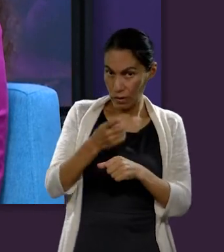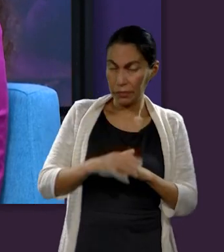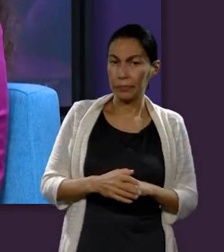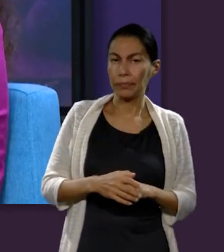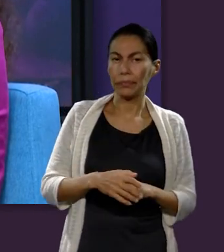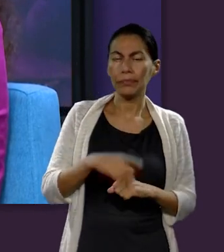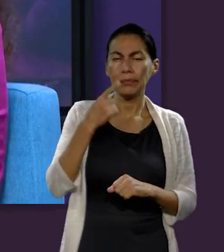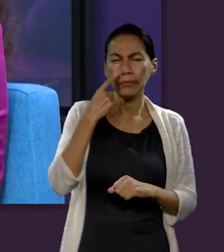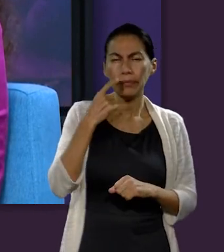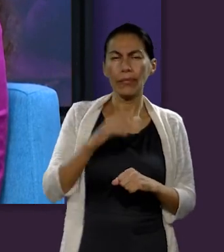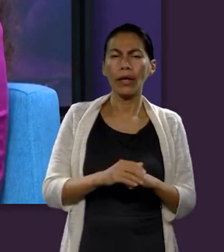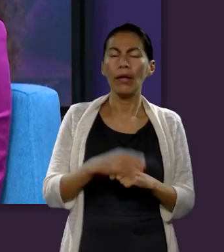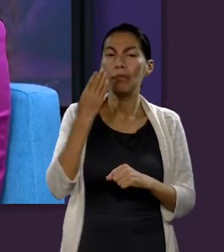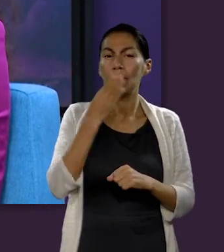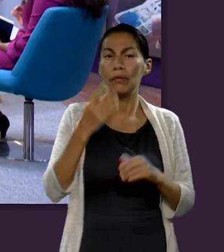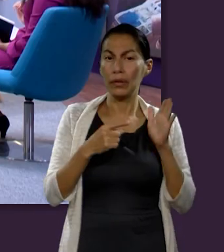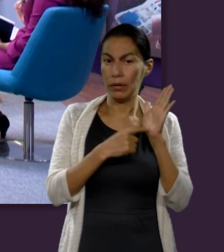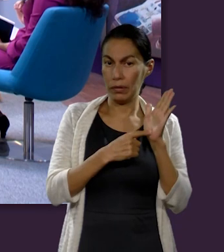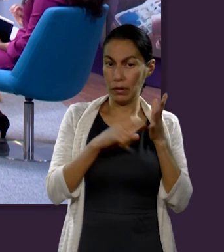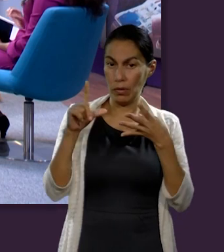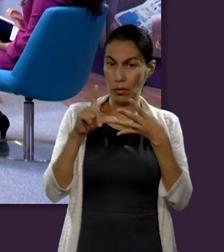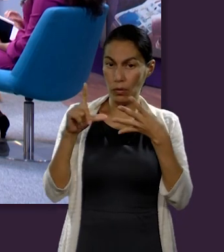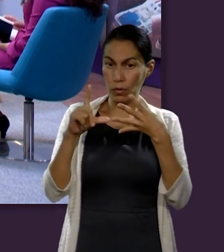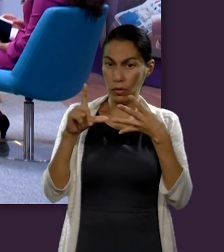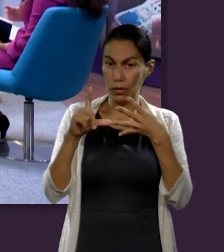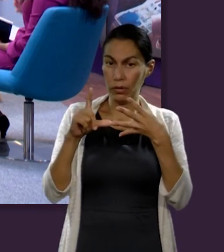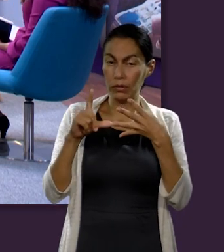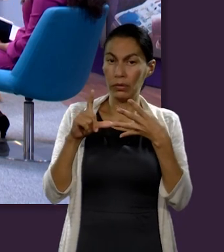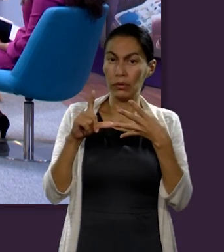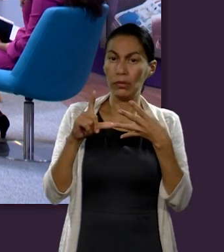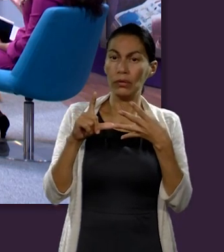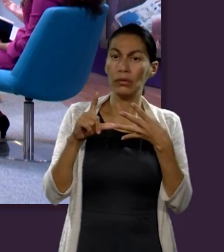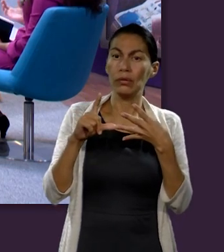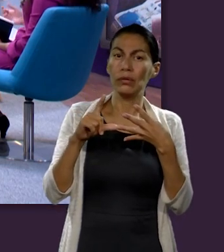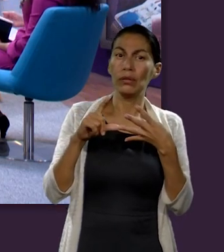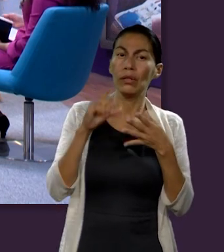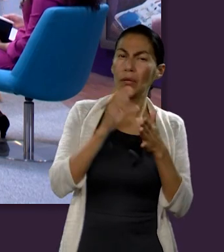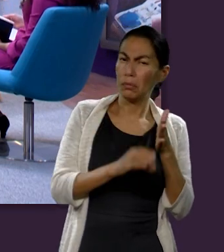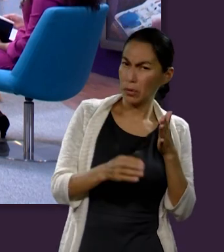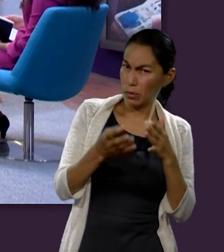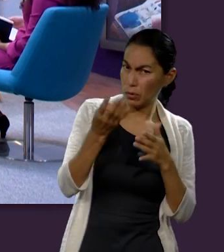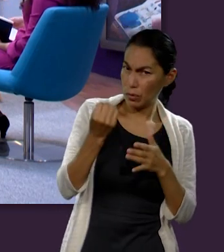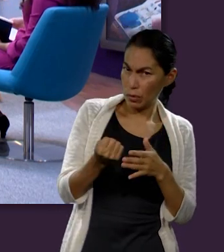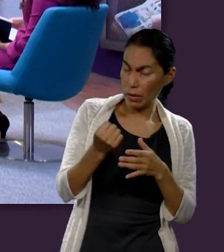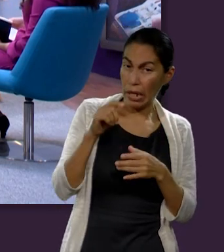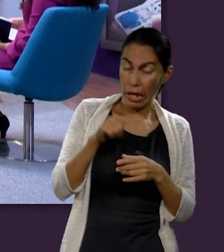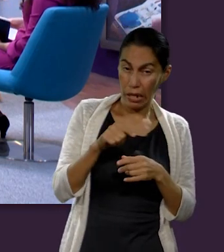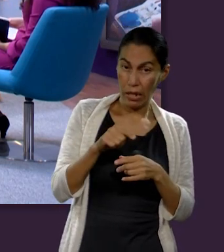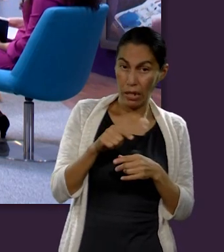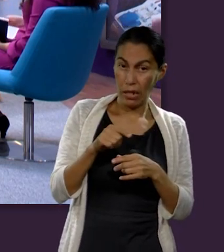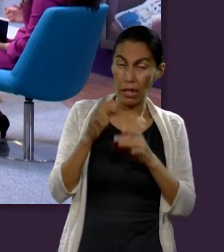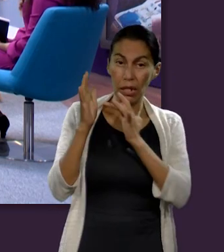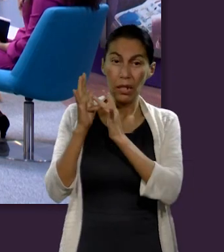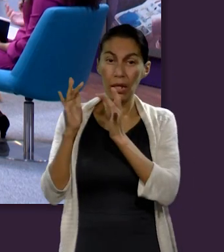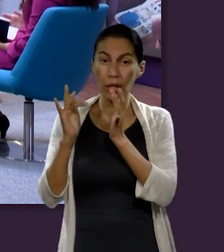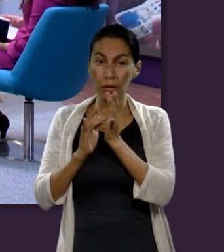mencionando. Pero si nos vamos a Lucas, el capítulo 9, cuando estamos en estos momentos de la transfiguración de